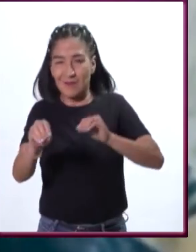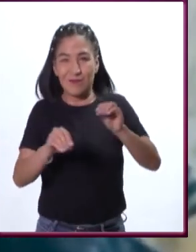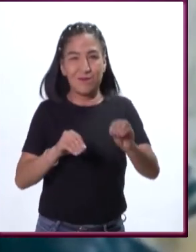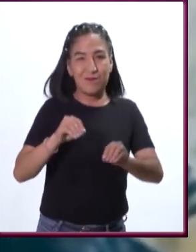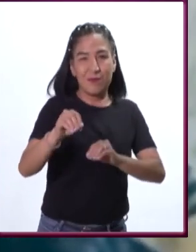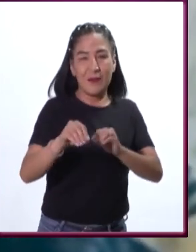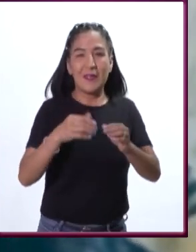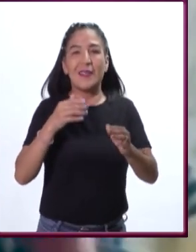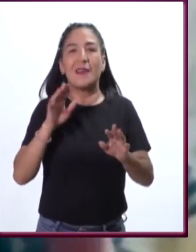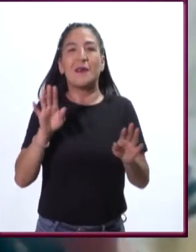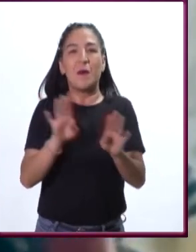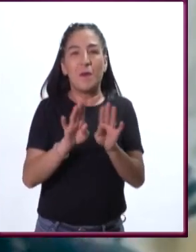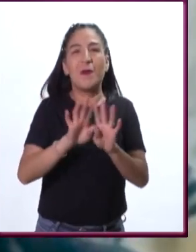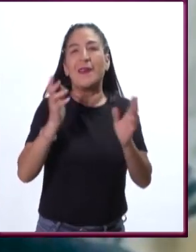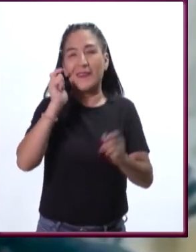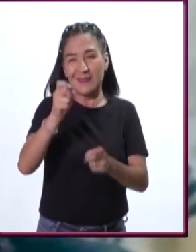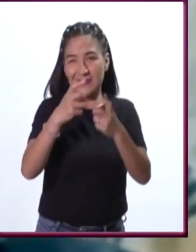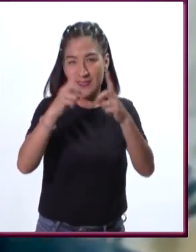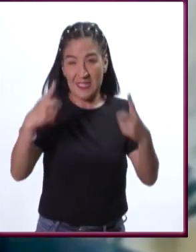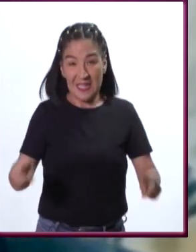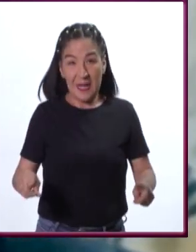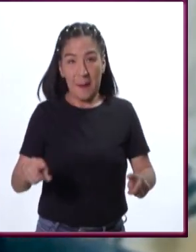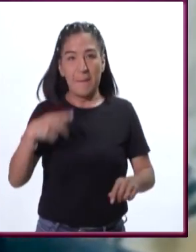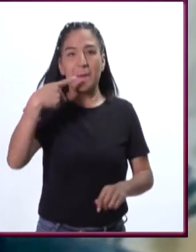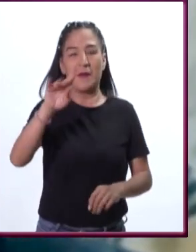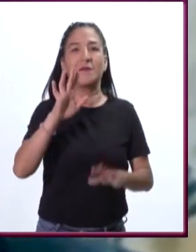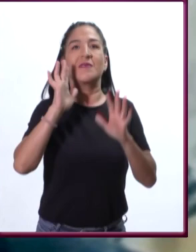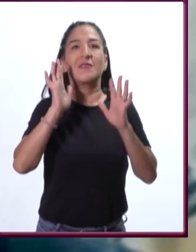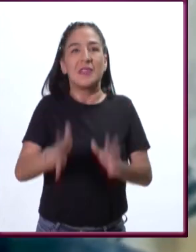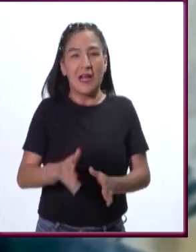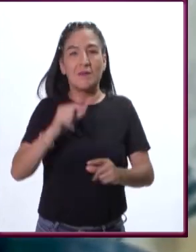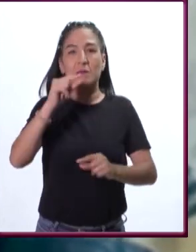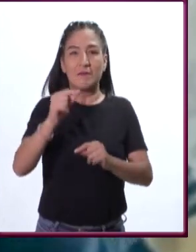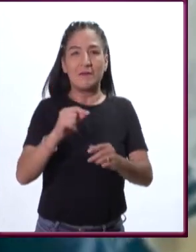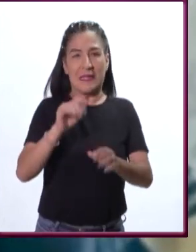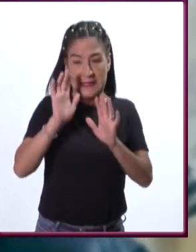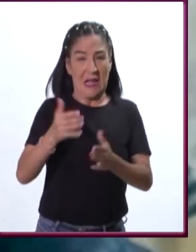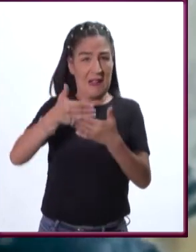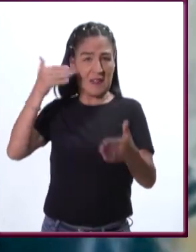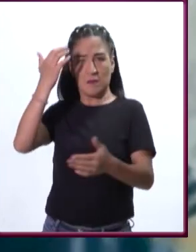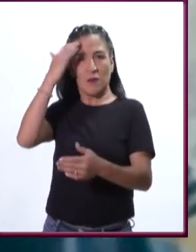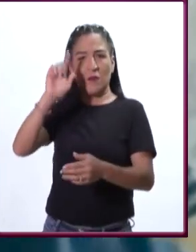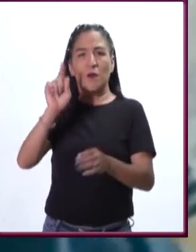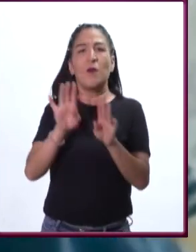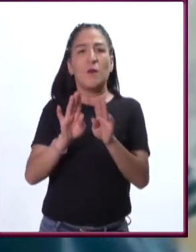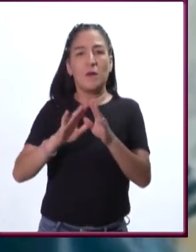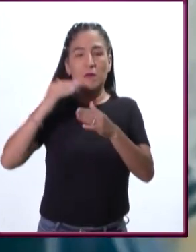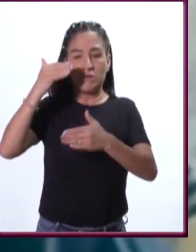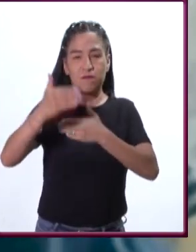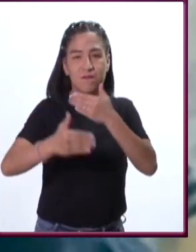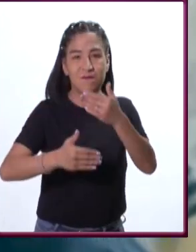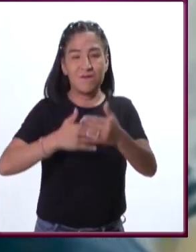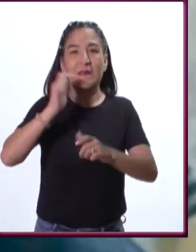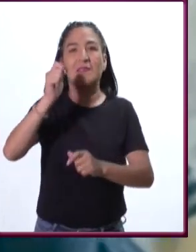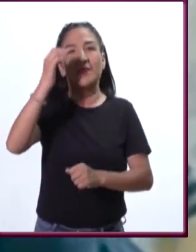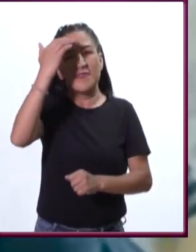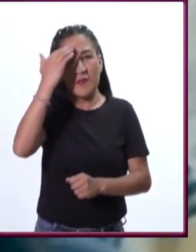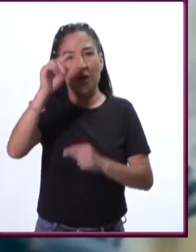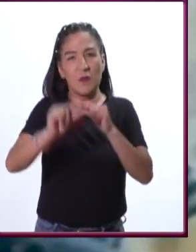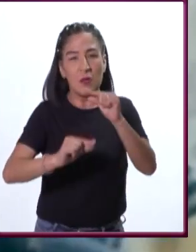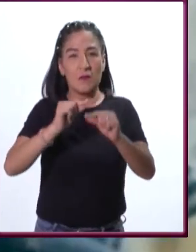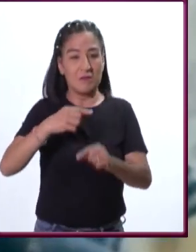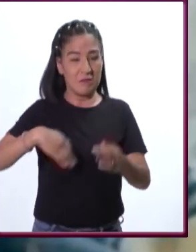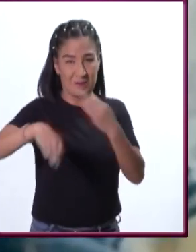necesariamente conocemos, que ya estamos conociendo. Por ejemplo, estamos el mundo entero